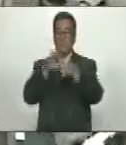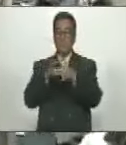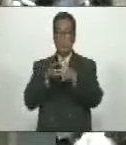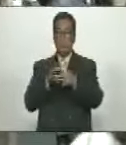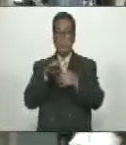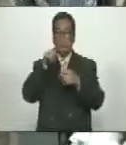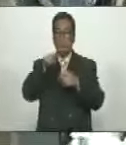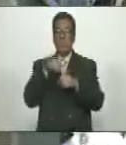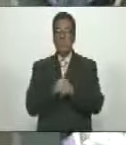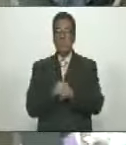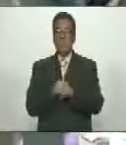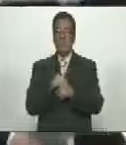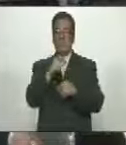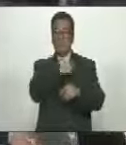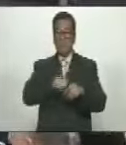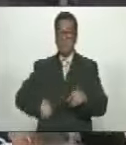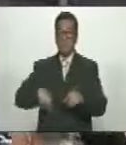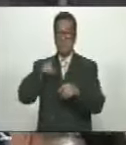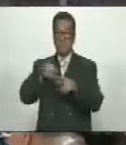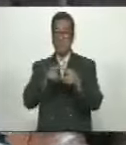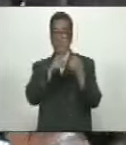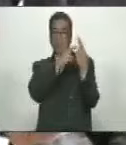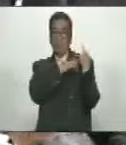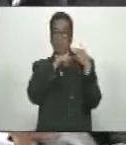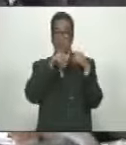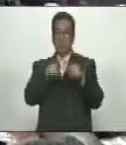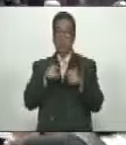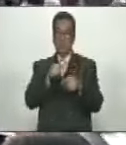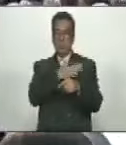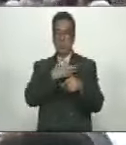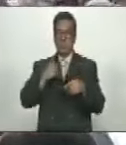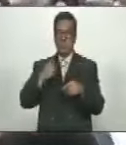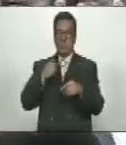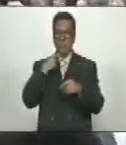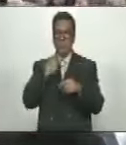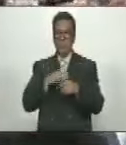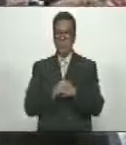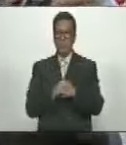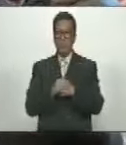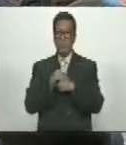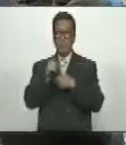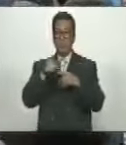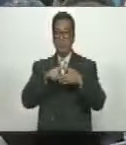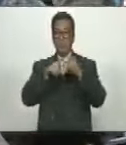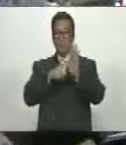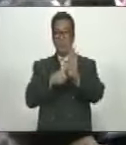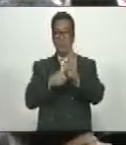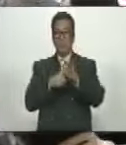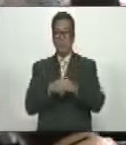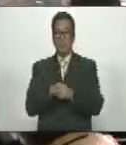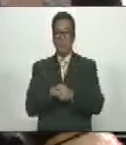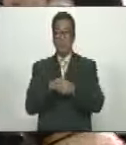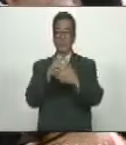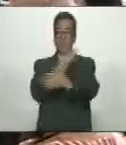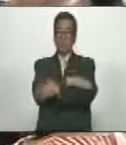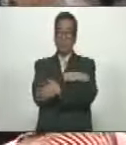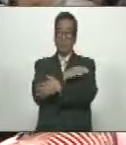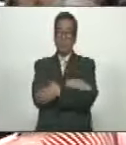Por eso Señor Presidente encargado Quisiera Que esta Cámara Felicitara